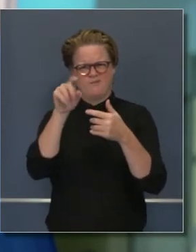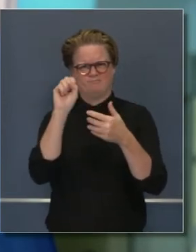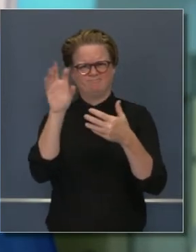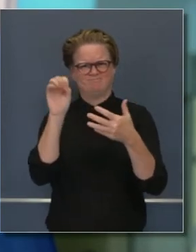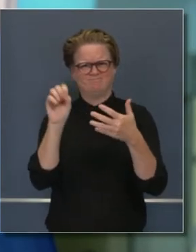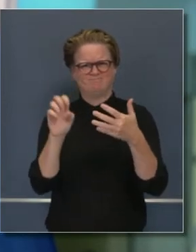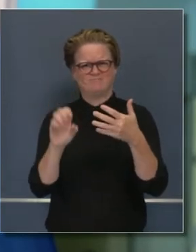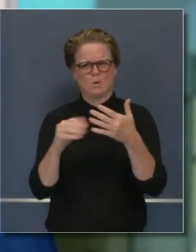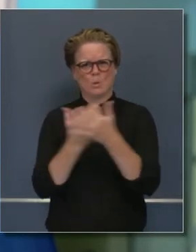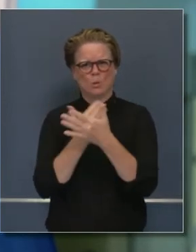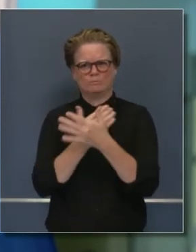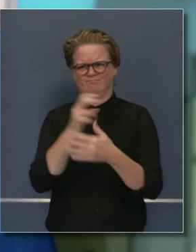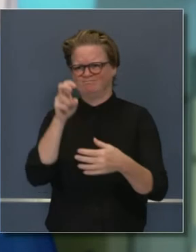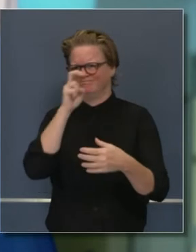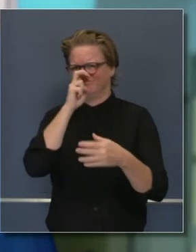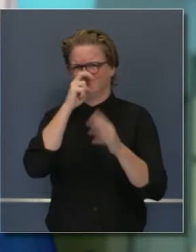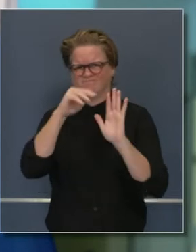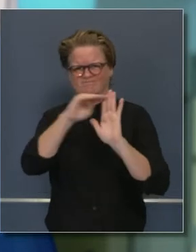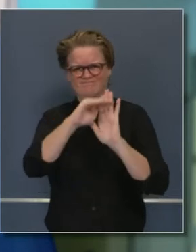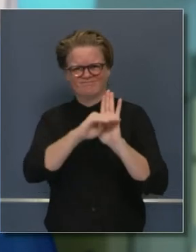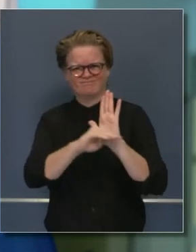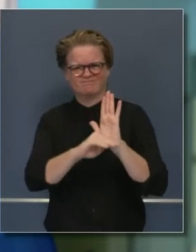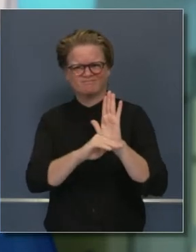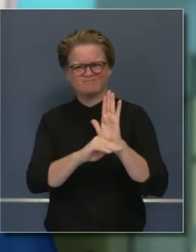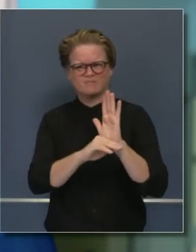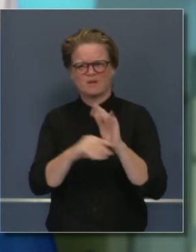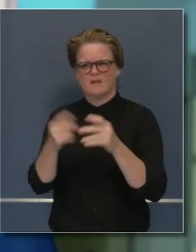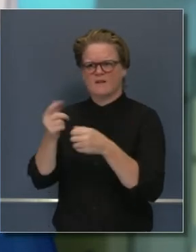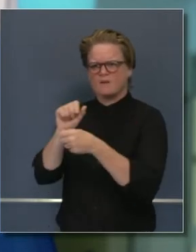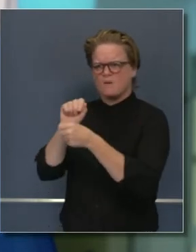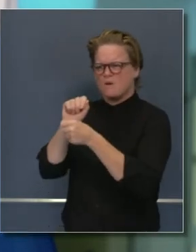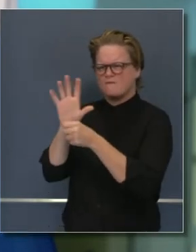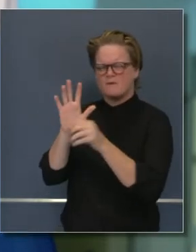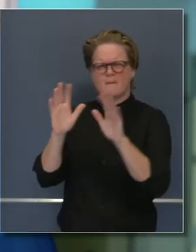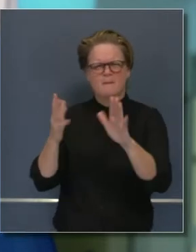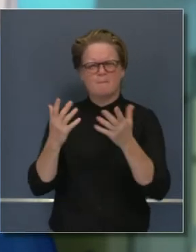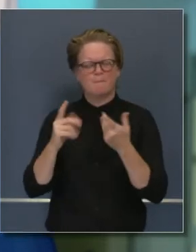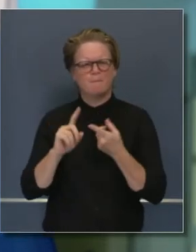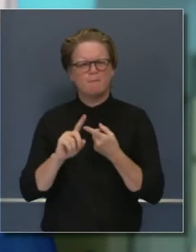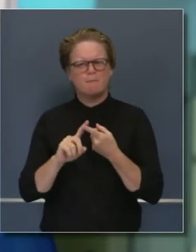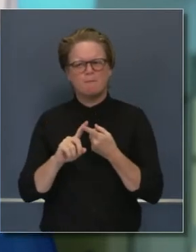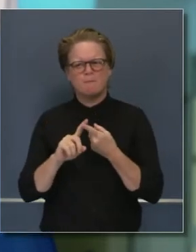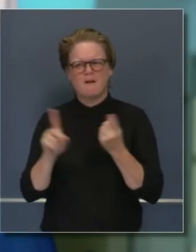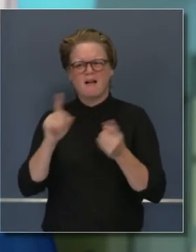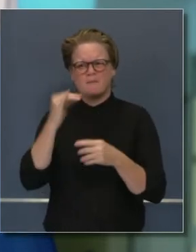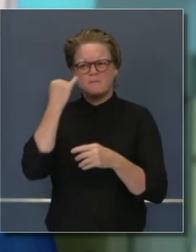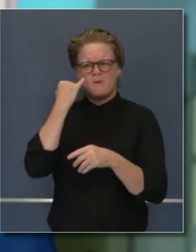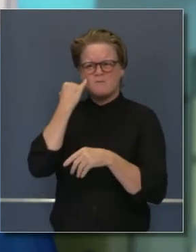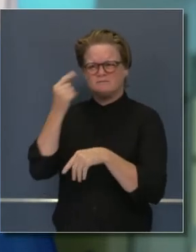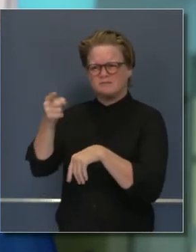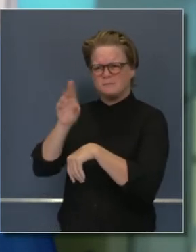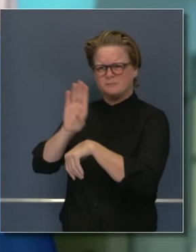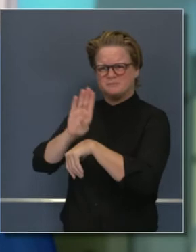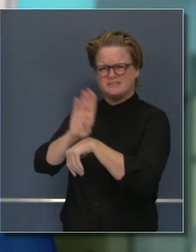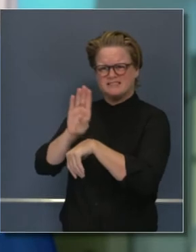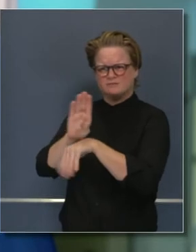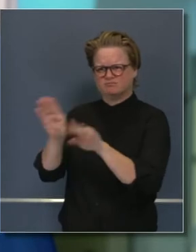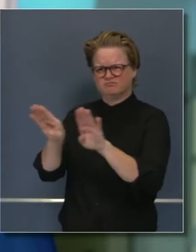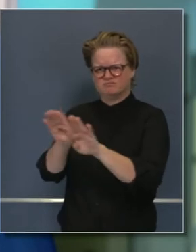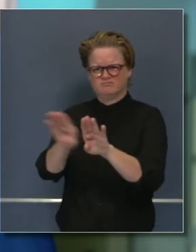este nuevo brote. Y esto va a afectar a los negocios. No hay distinción entre un negocio que opera